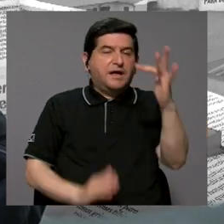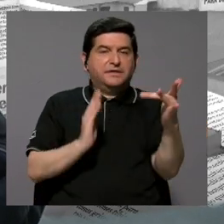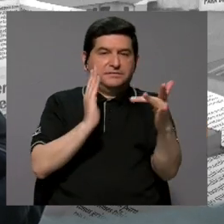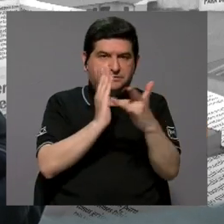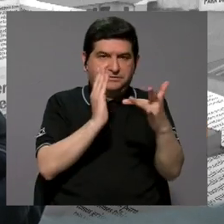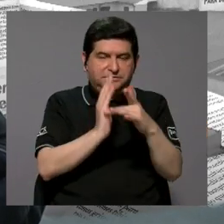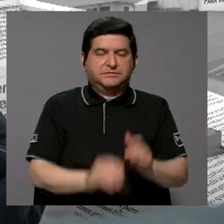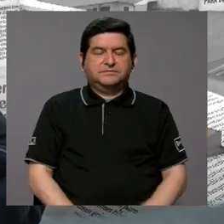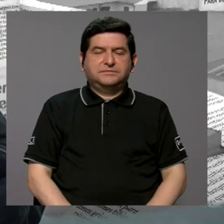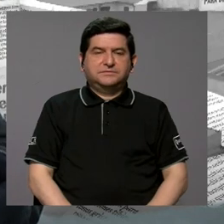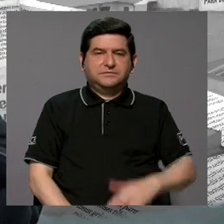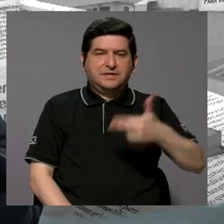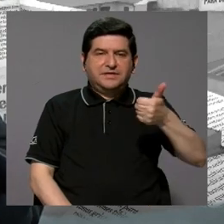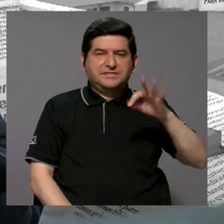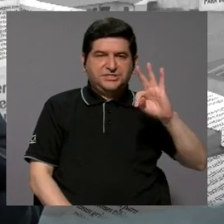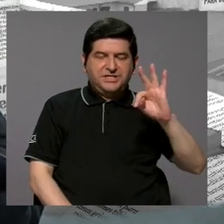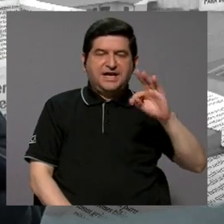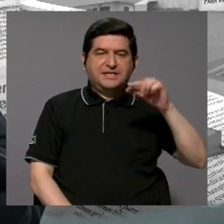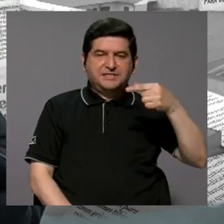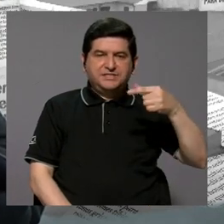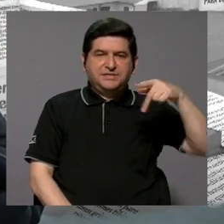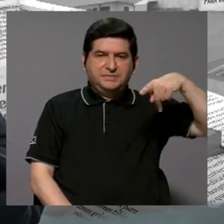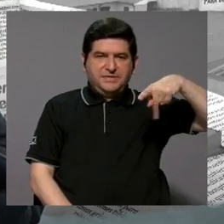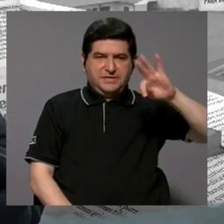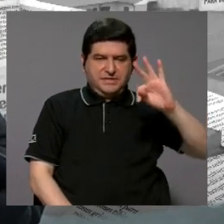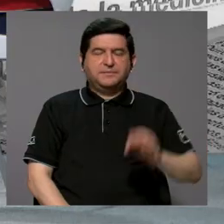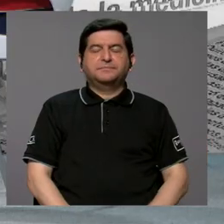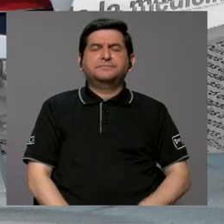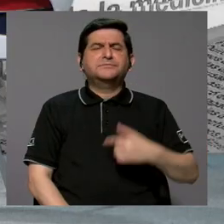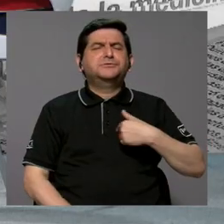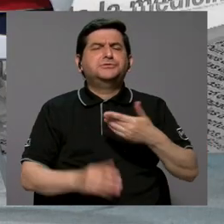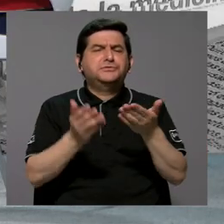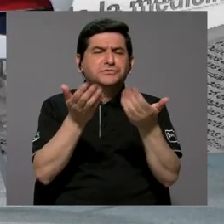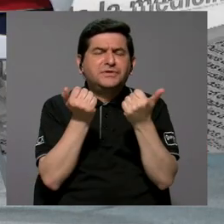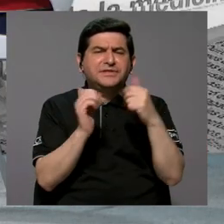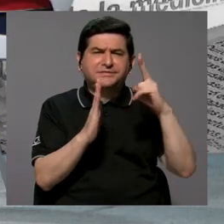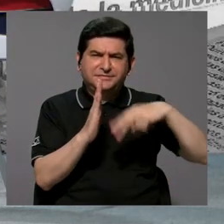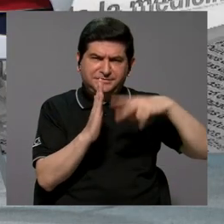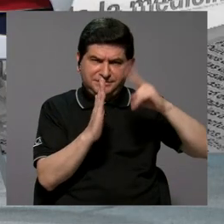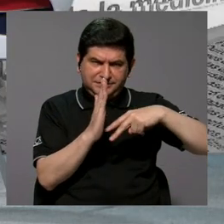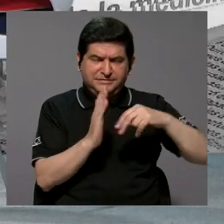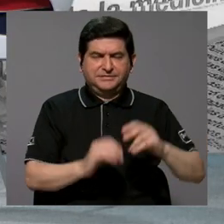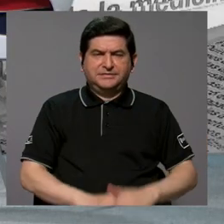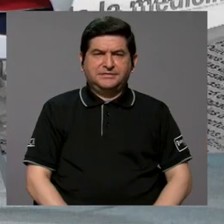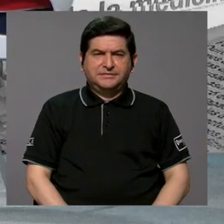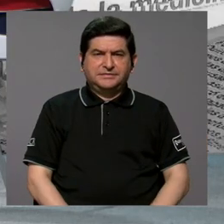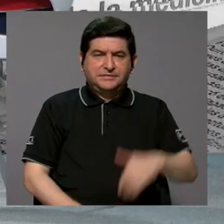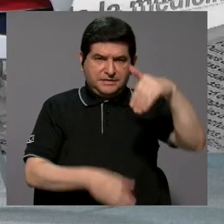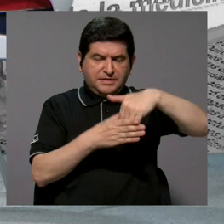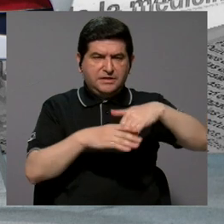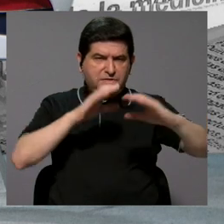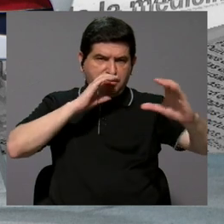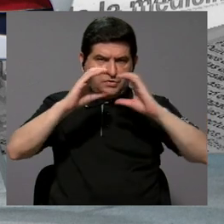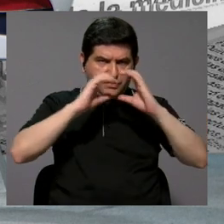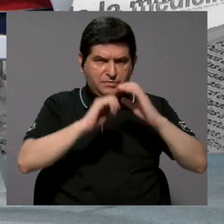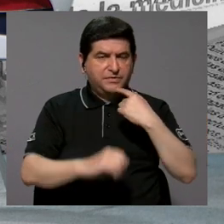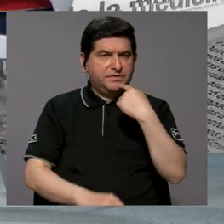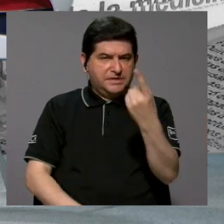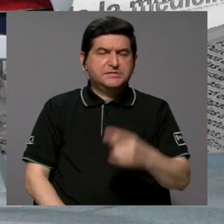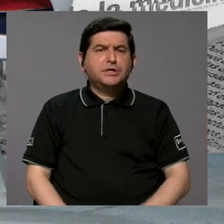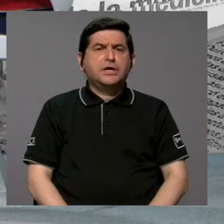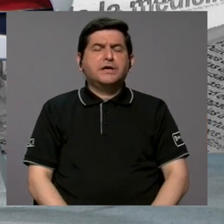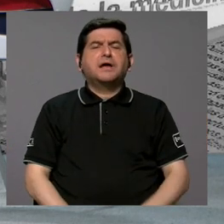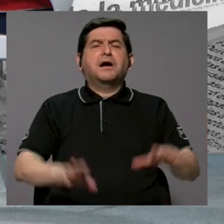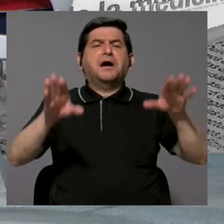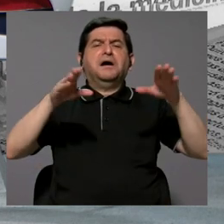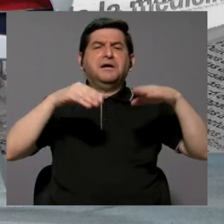artificial, el ChatGPT. Bueno, yo quería leer esto. Dentro del comunicado ustedes dicen que si bien